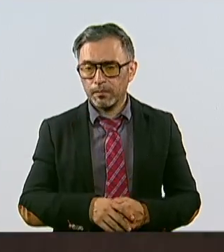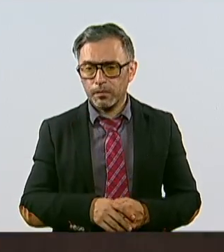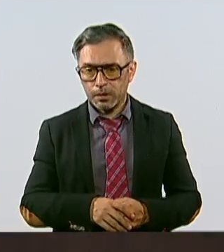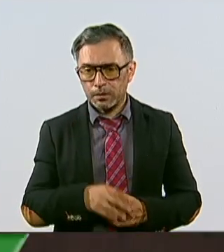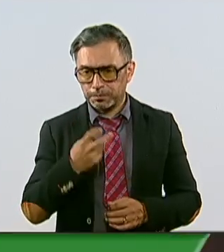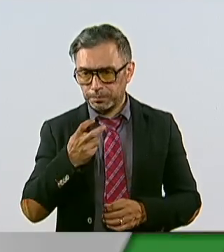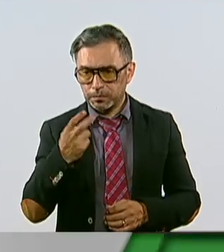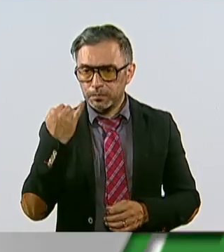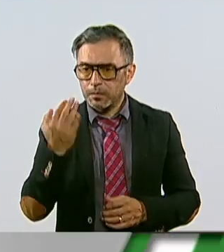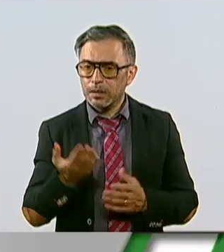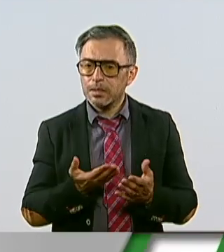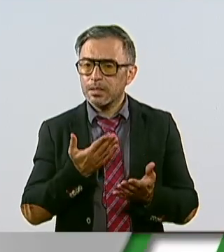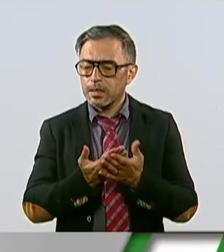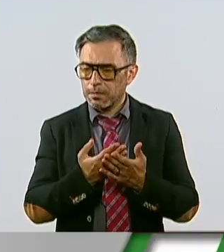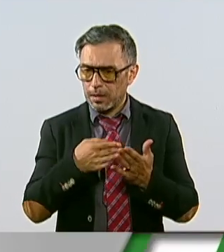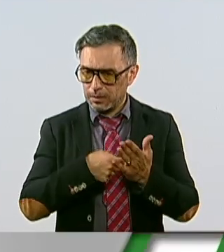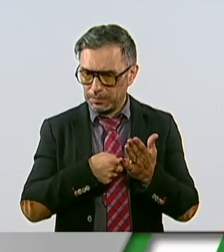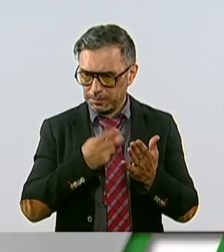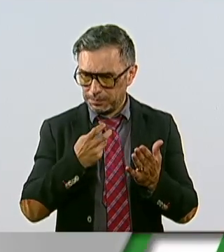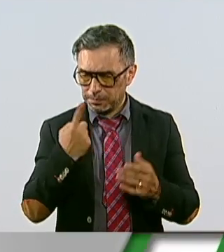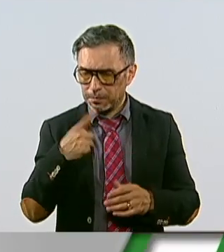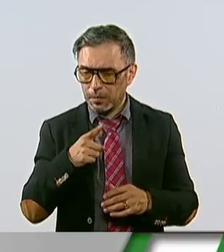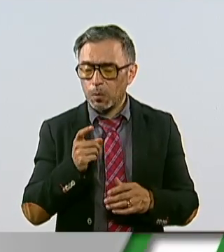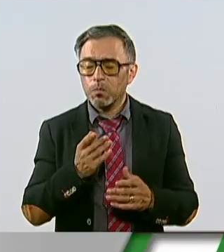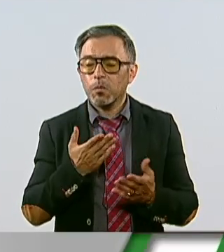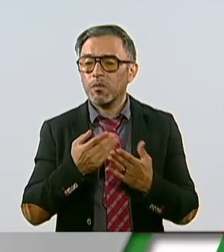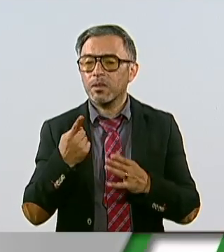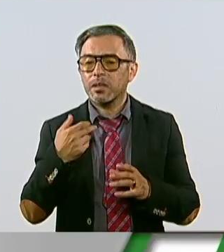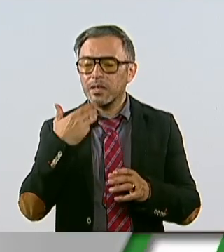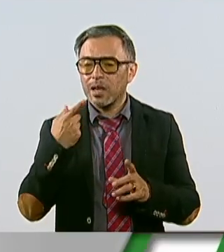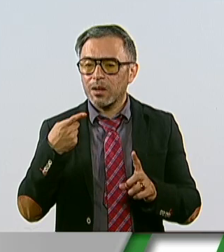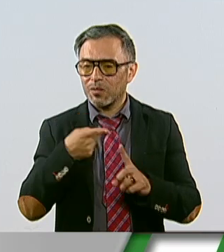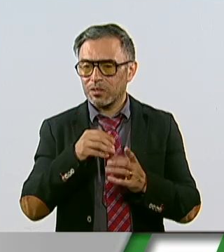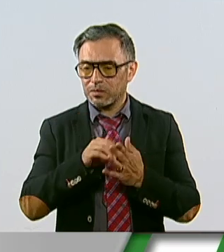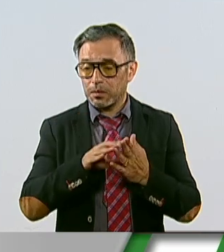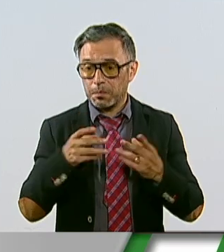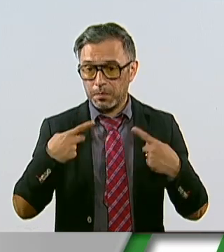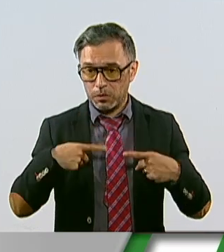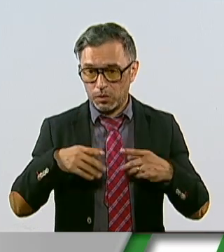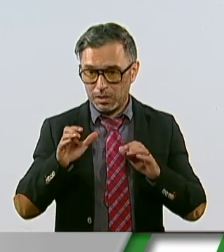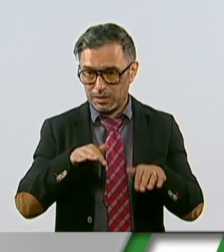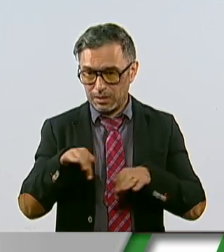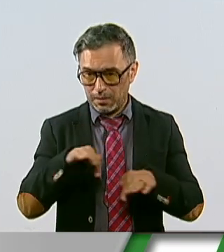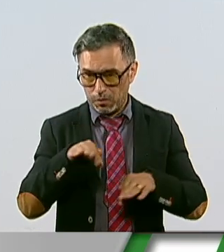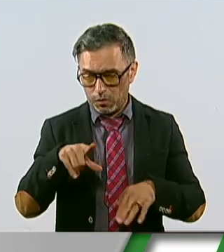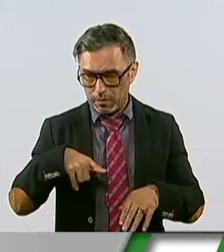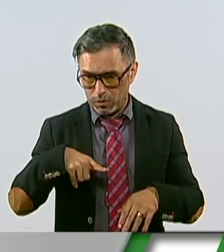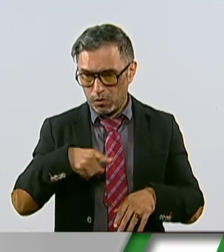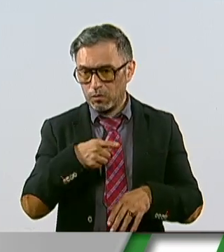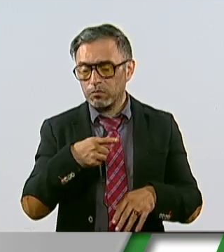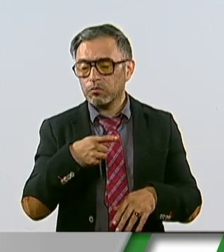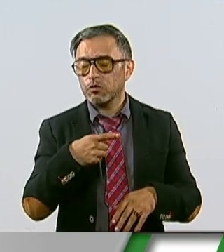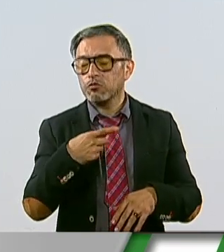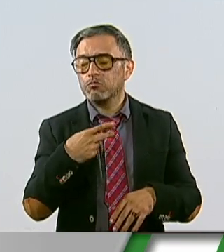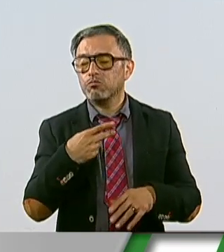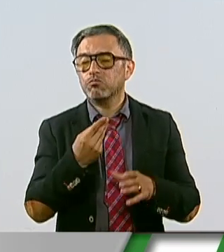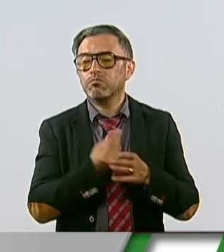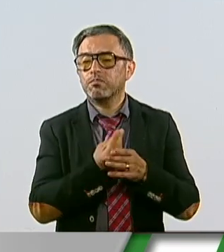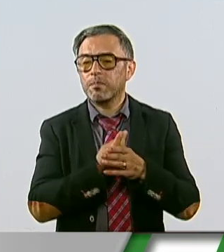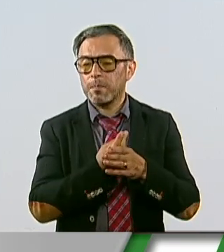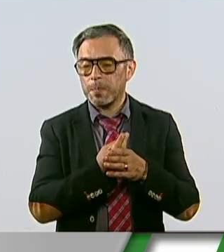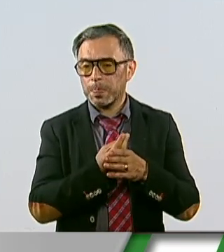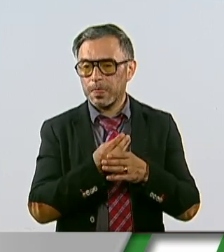Esta iniciativa propone establecer que las personas trabajadoras que se encuentran bajo el régimen de